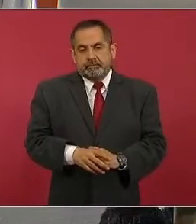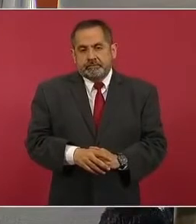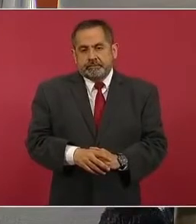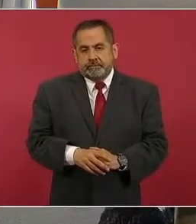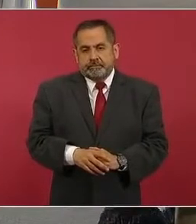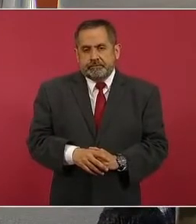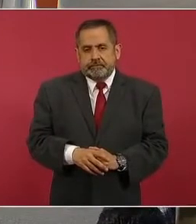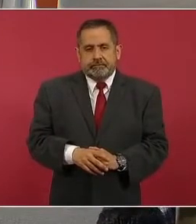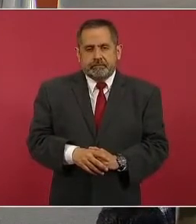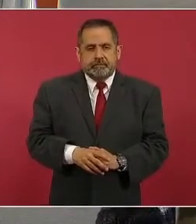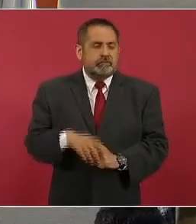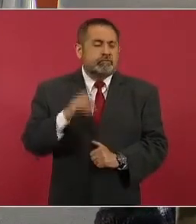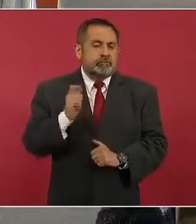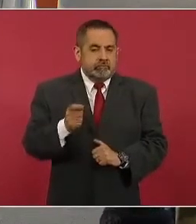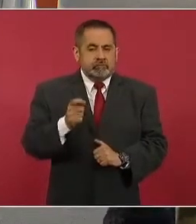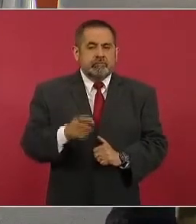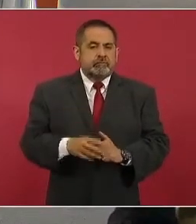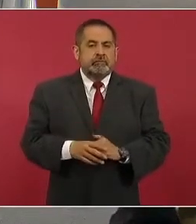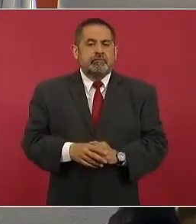entonces